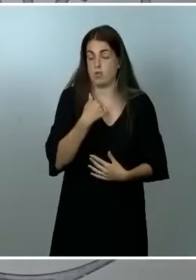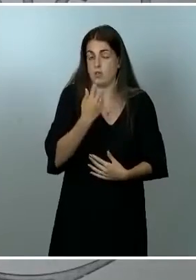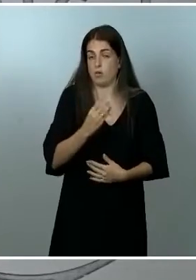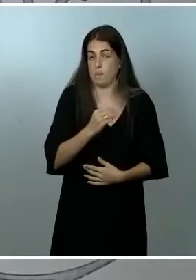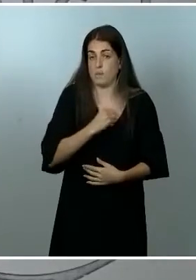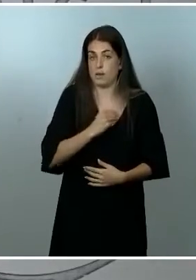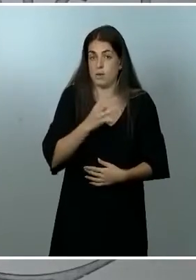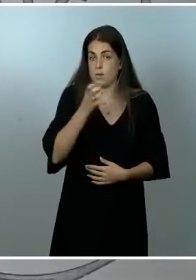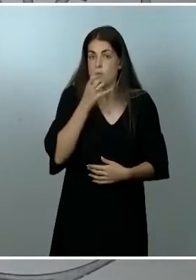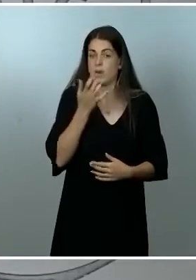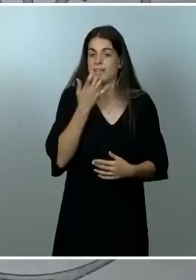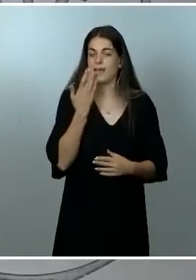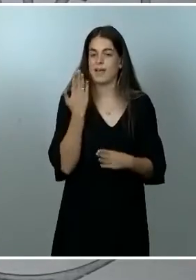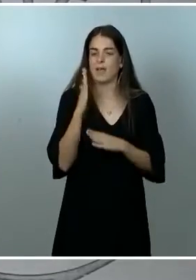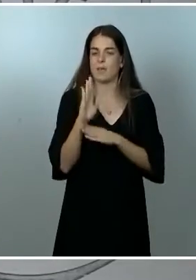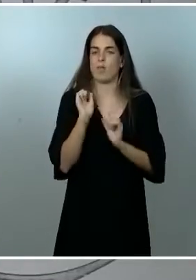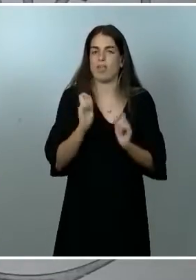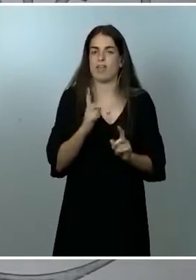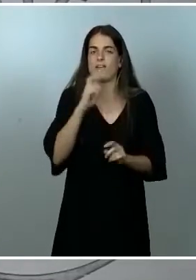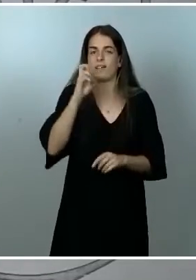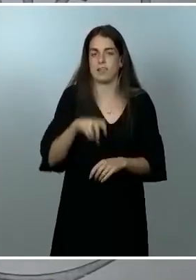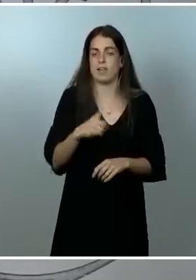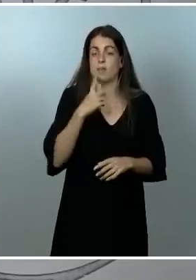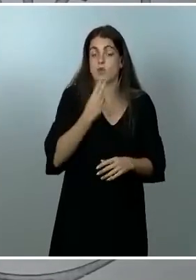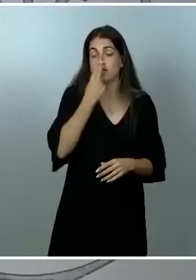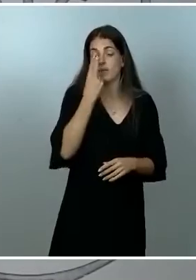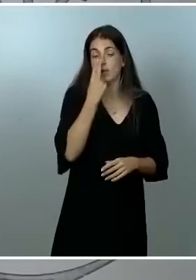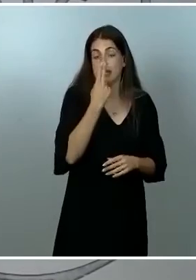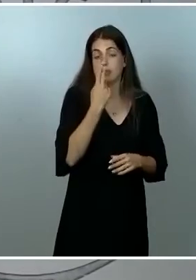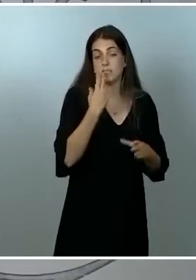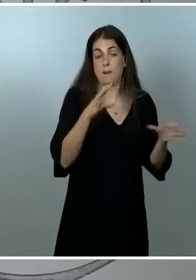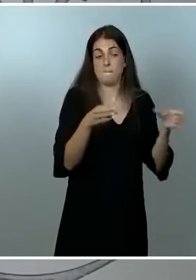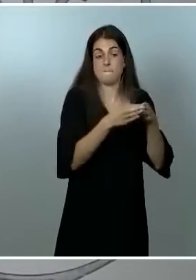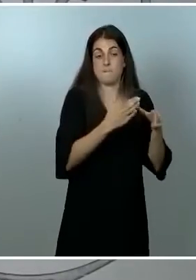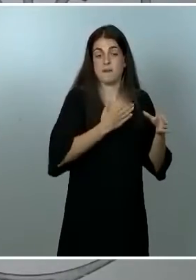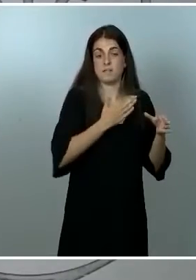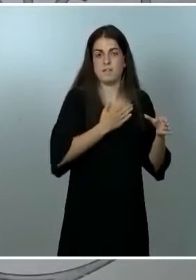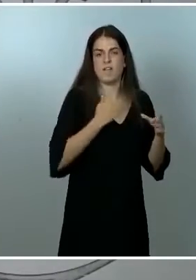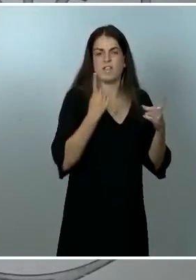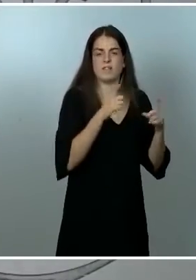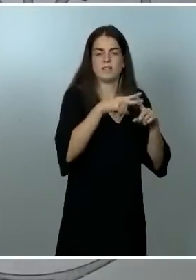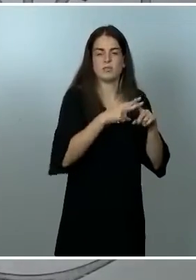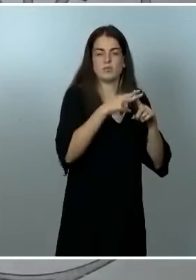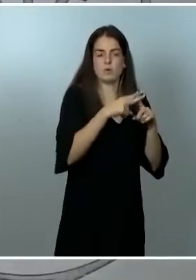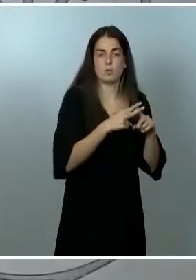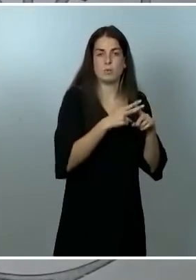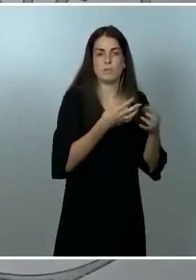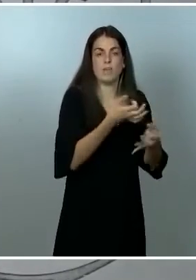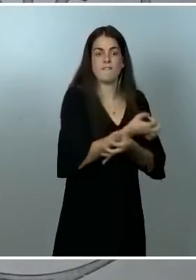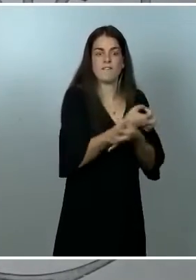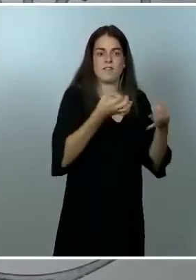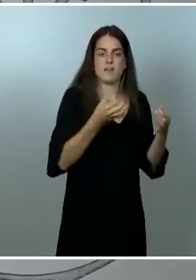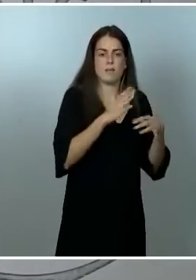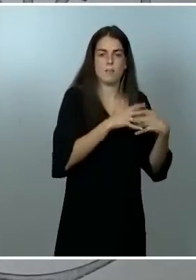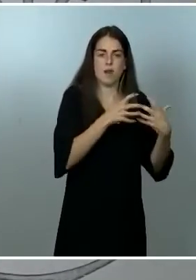justamente seamos los que por otros intereses partidistas abandonemos instrumentos que son eficaces en la lucha contra